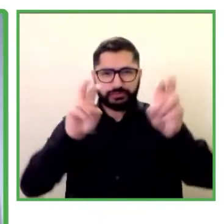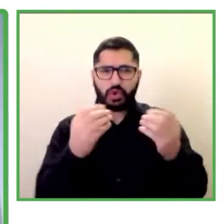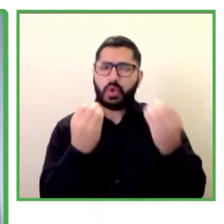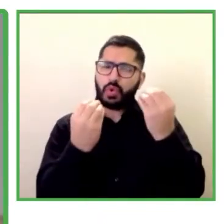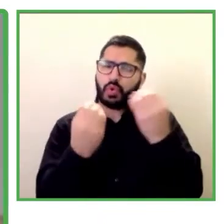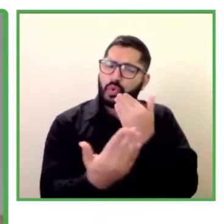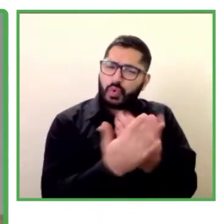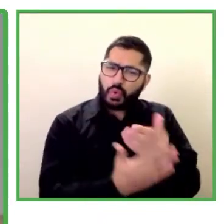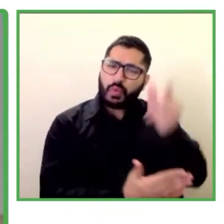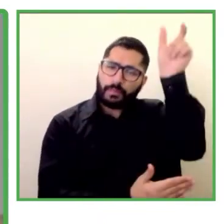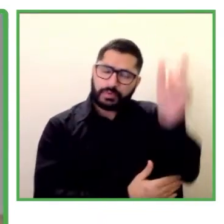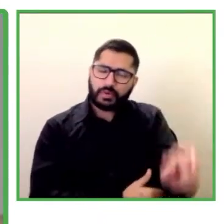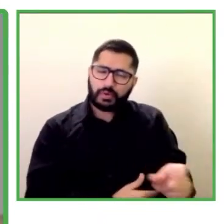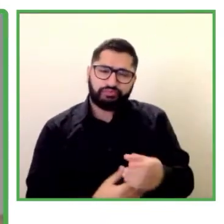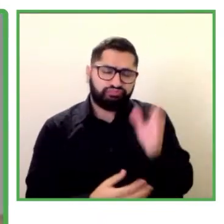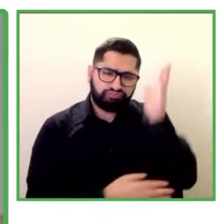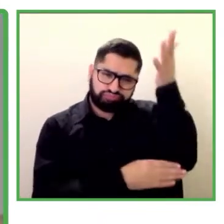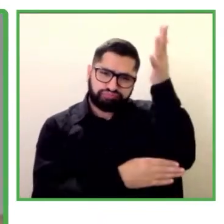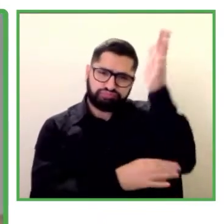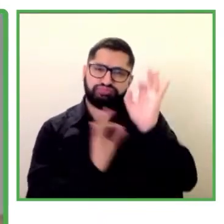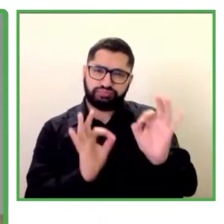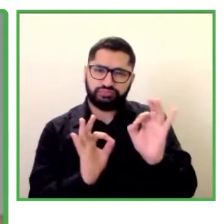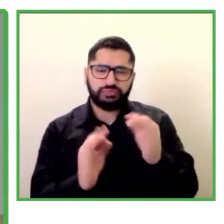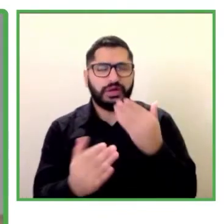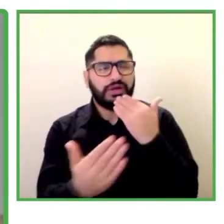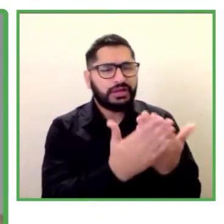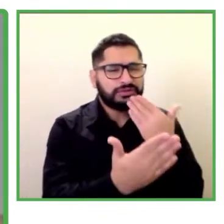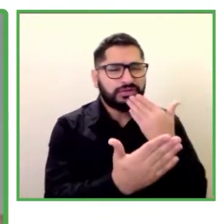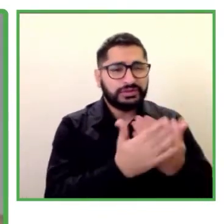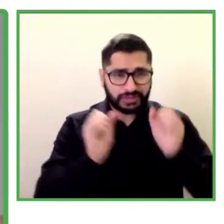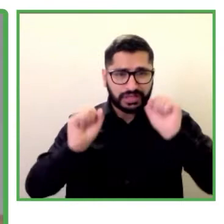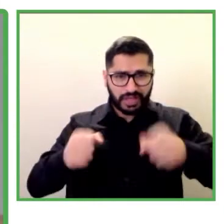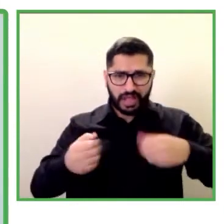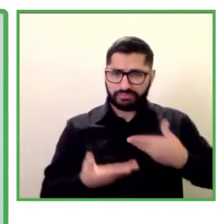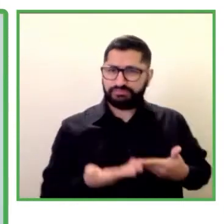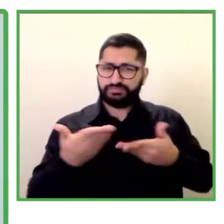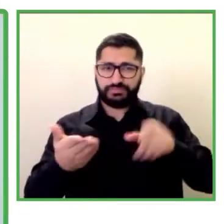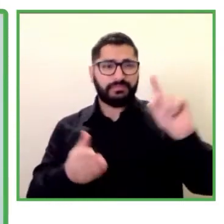Muchas gracias por la invitación a este primer congreso de discapacidad y empresa.